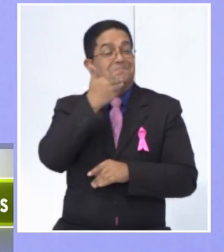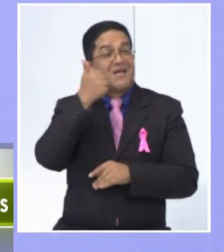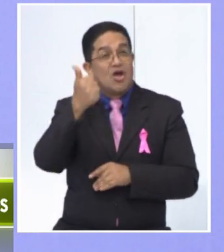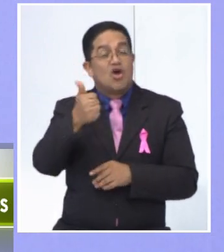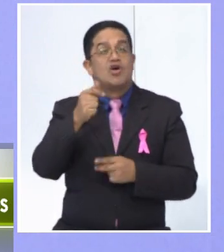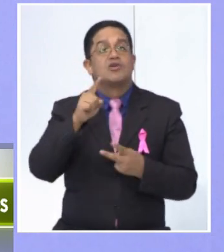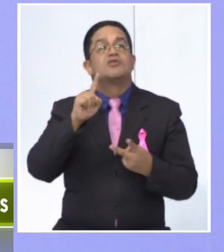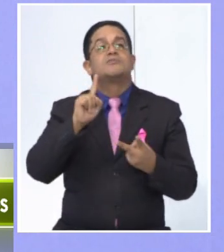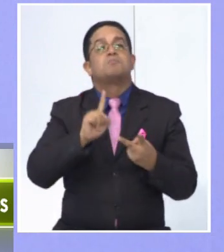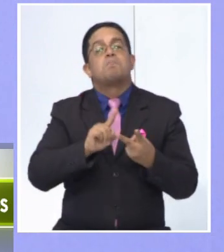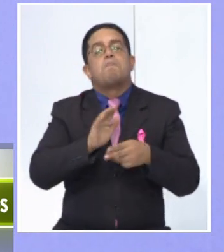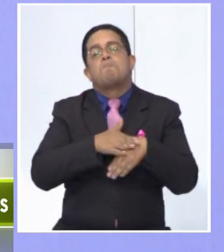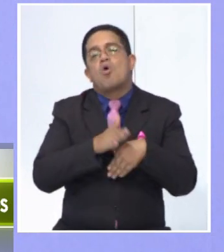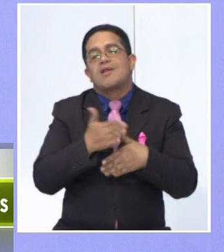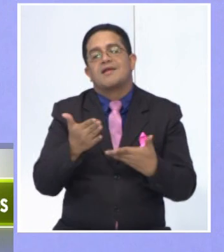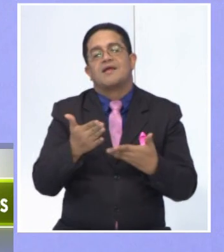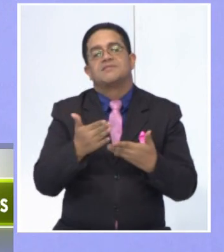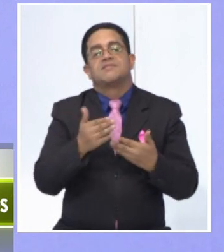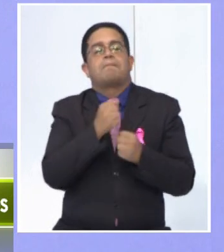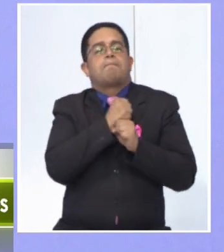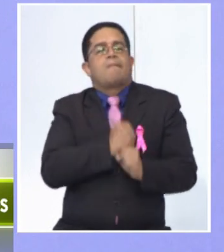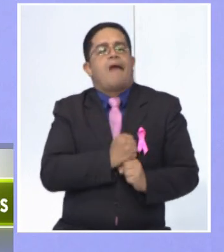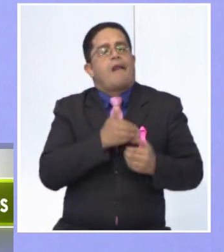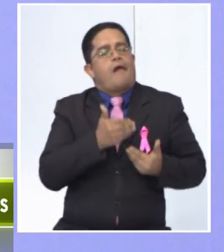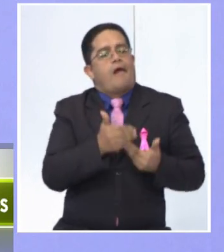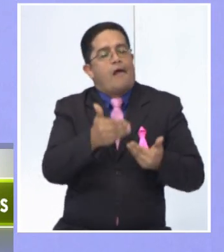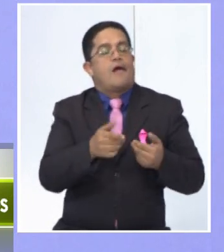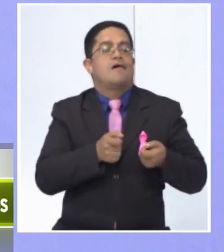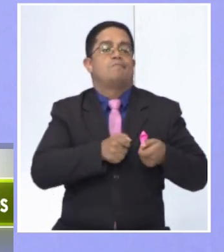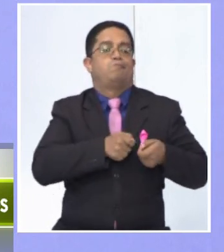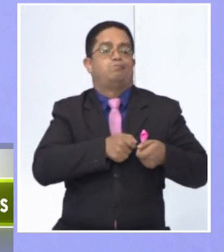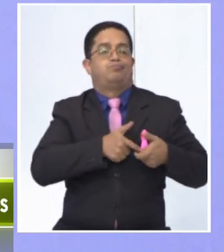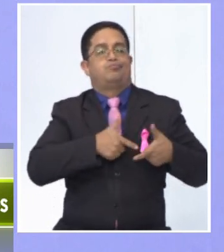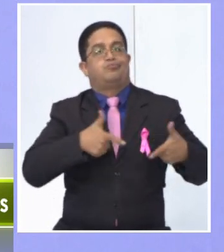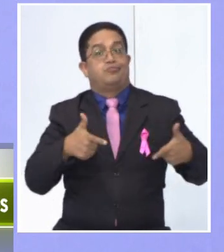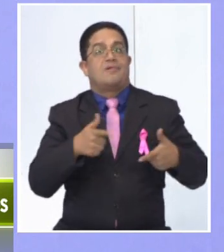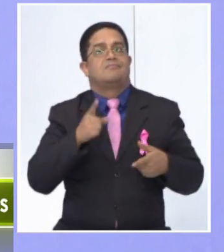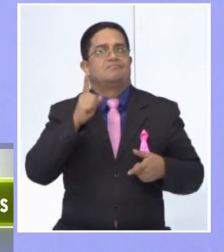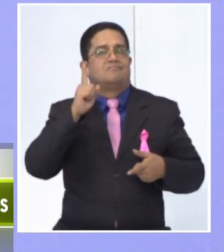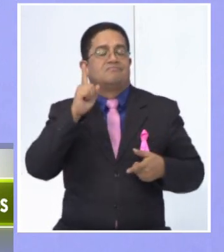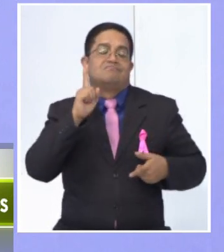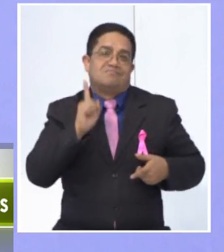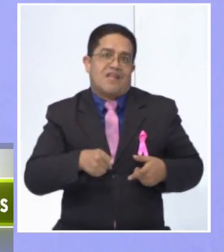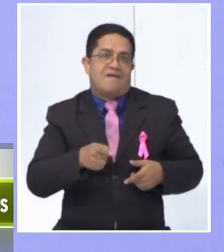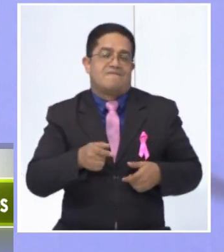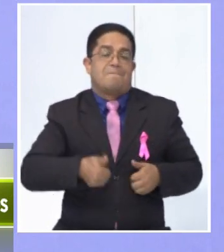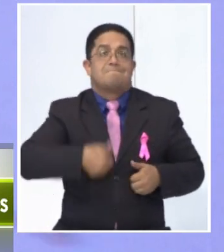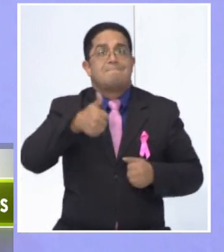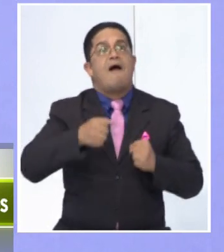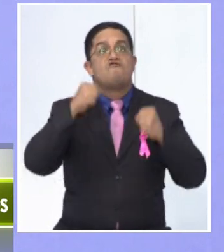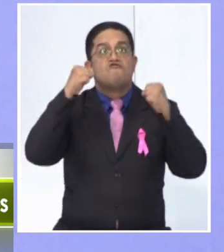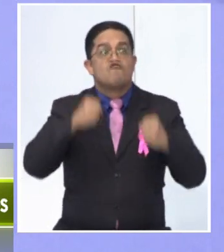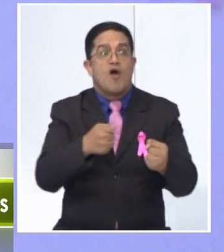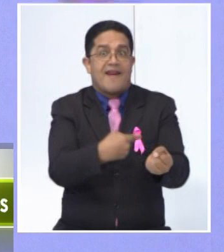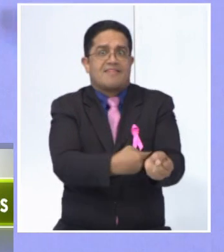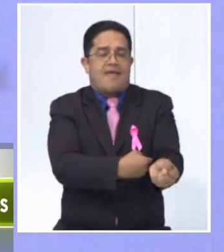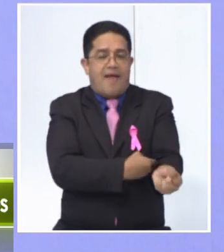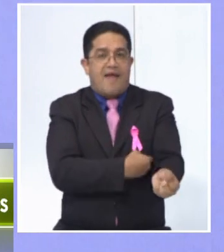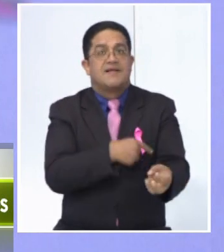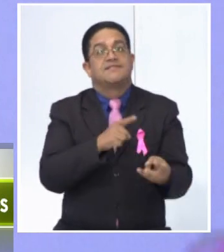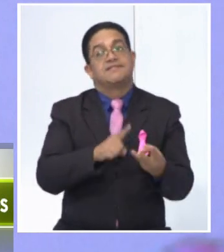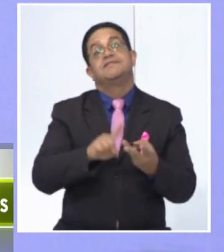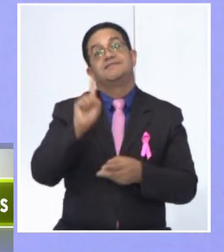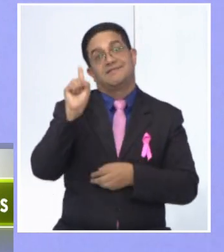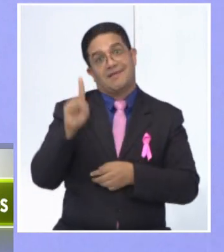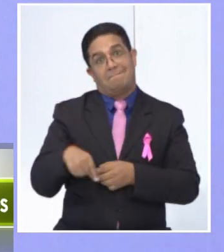sencilla. Porque cuanto más avanza el cáncer, obviamente los tratamientos tienen que ser más agresivos y obviamente ponen más en riesgo la